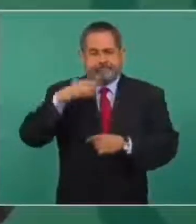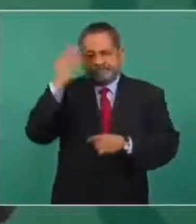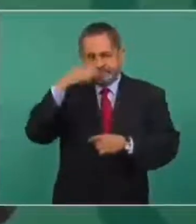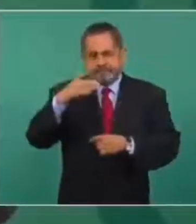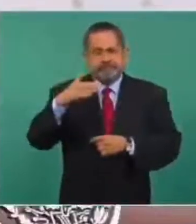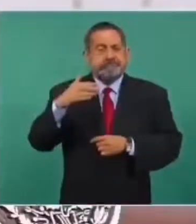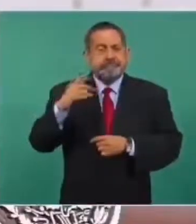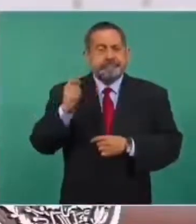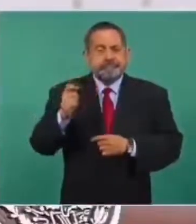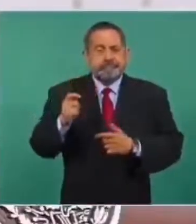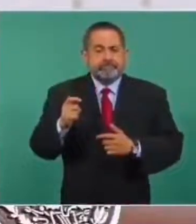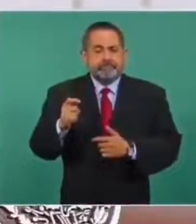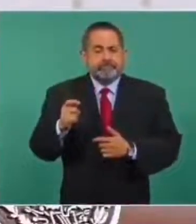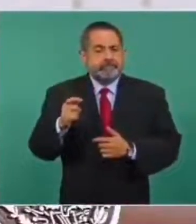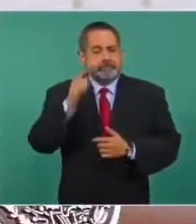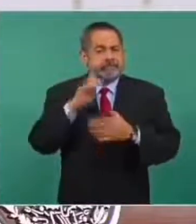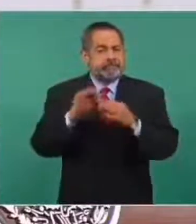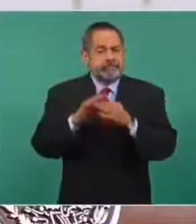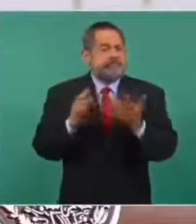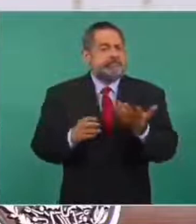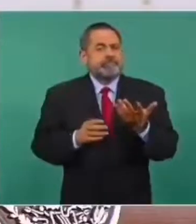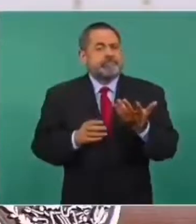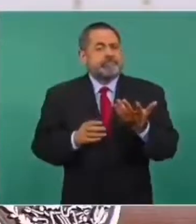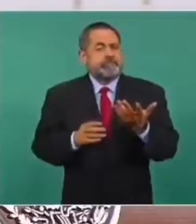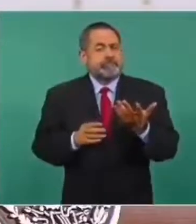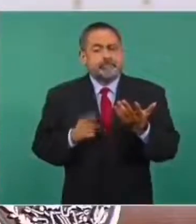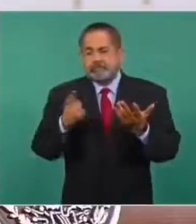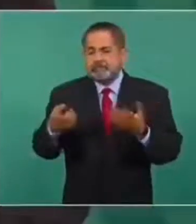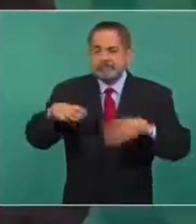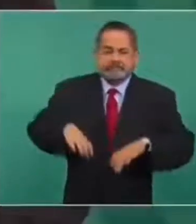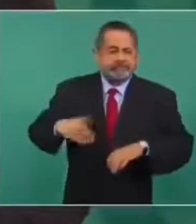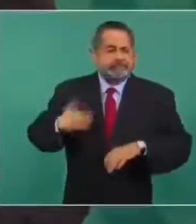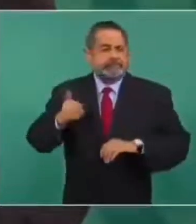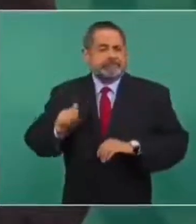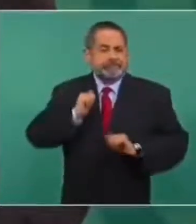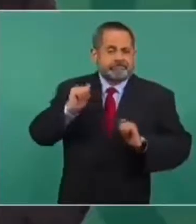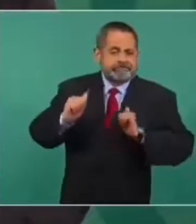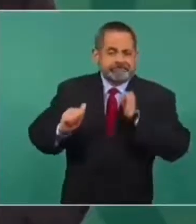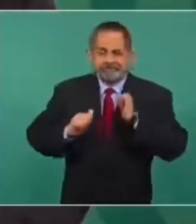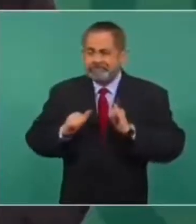para sacar beneficios